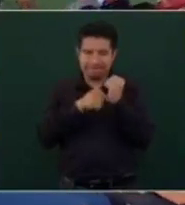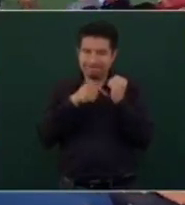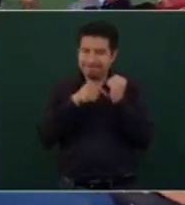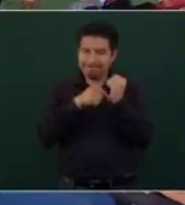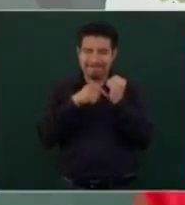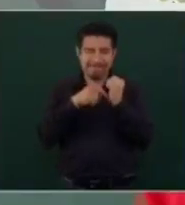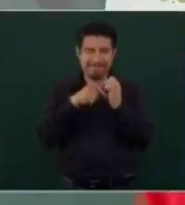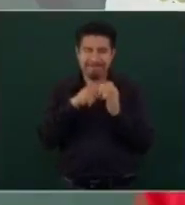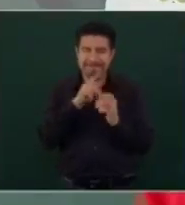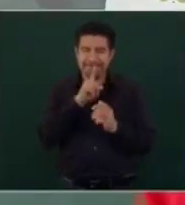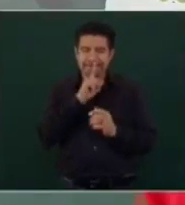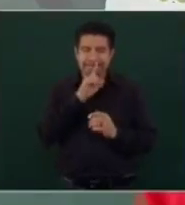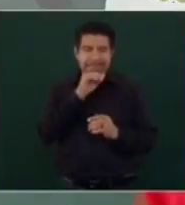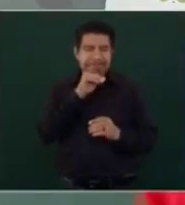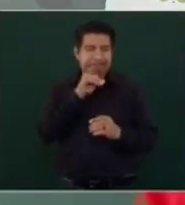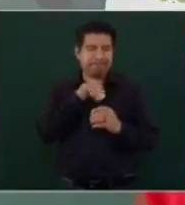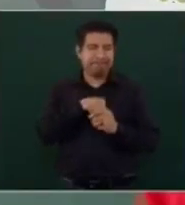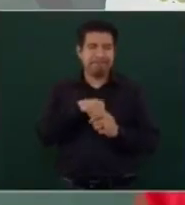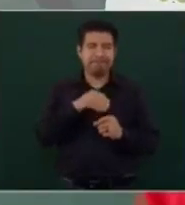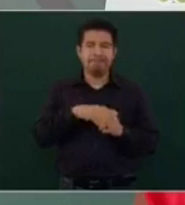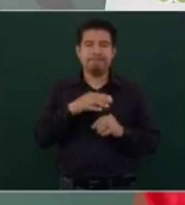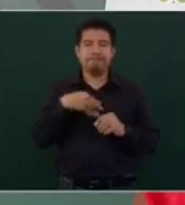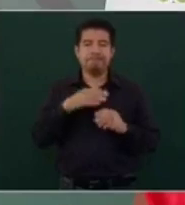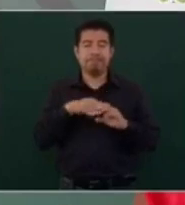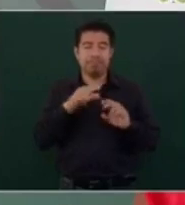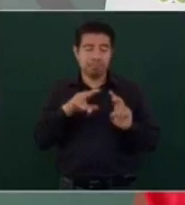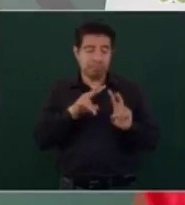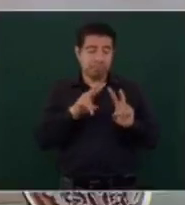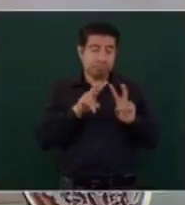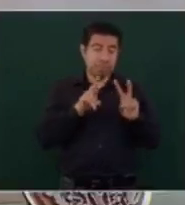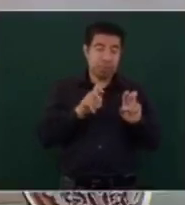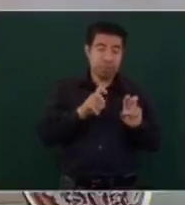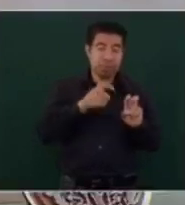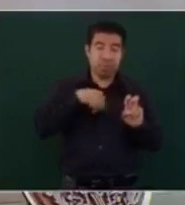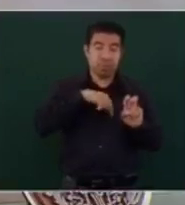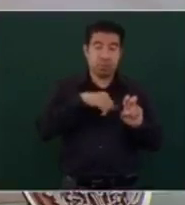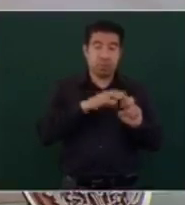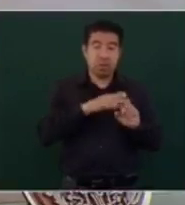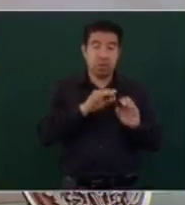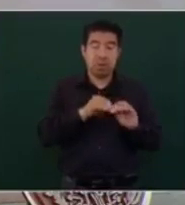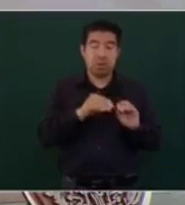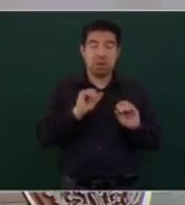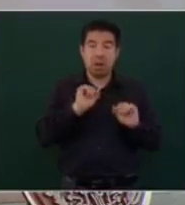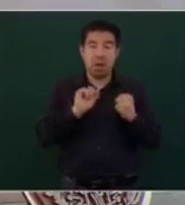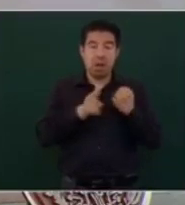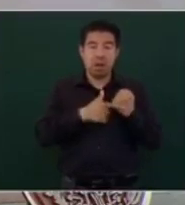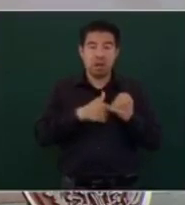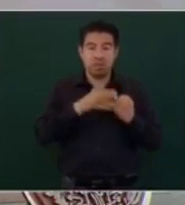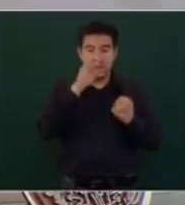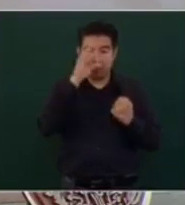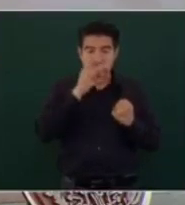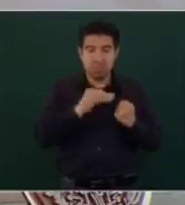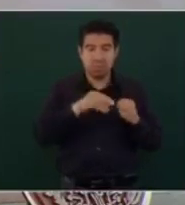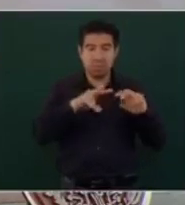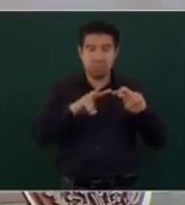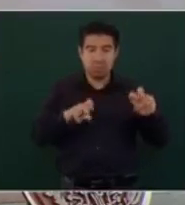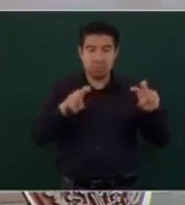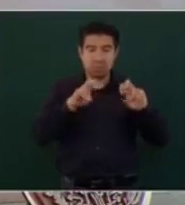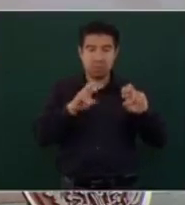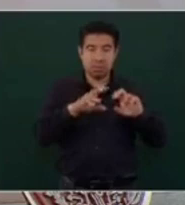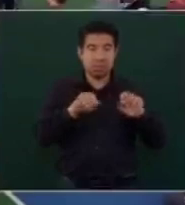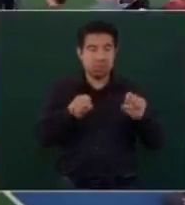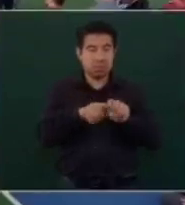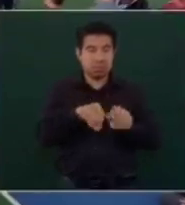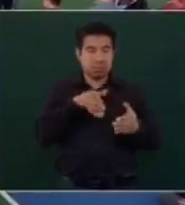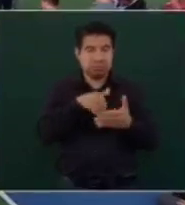para que no haya ningún tema que pueda entorpecer las investigaciones. Y